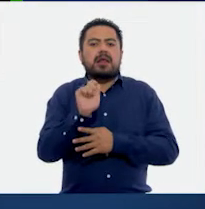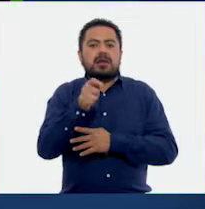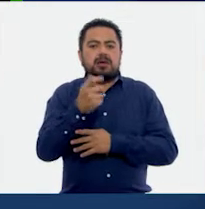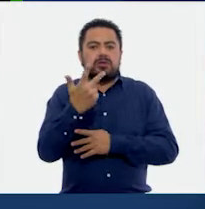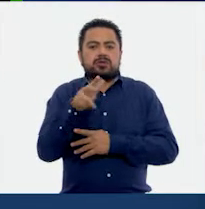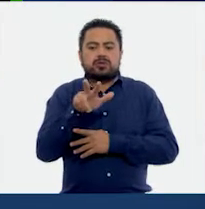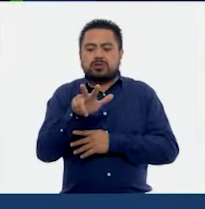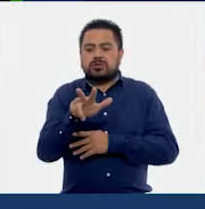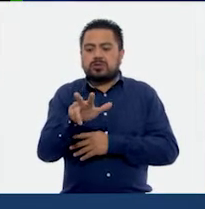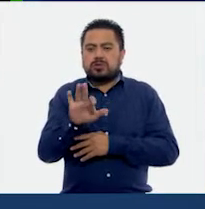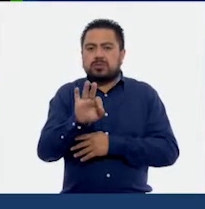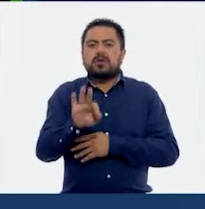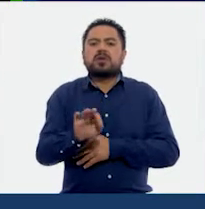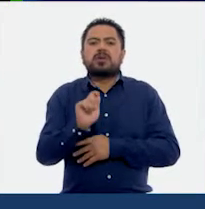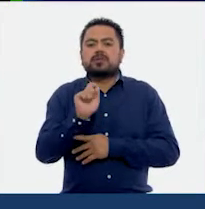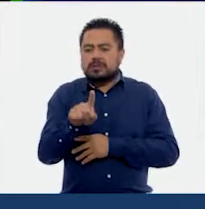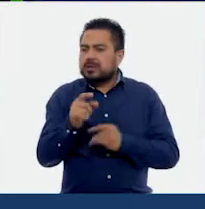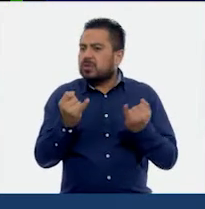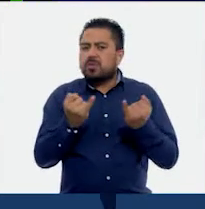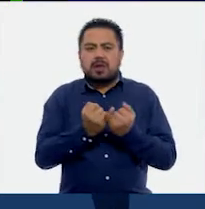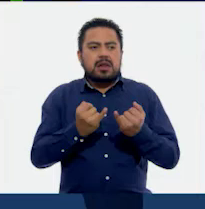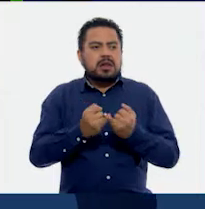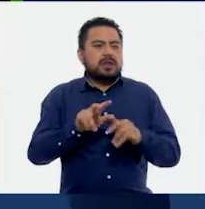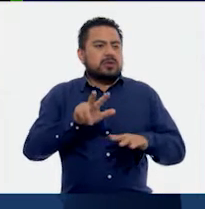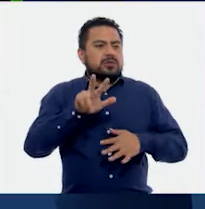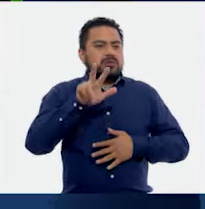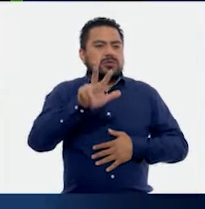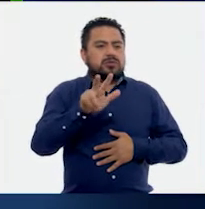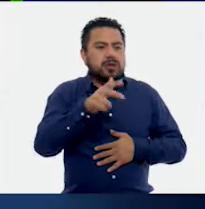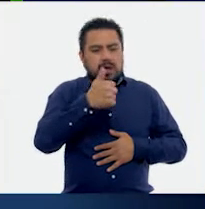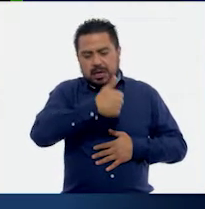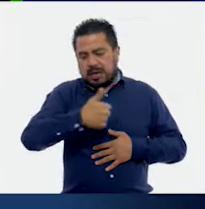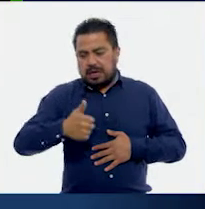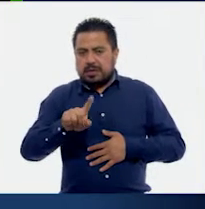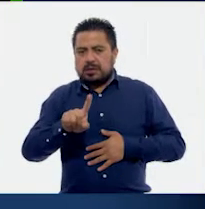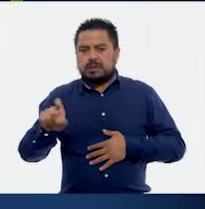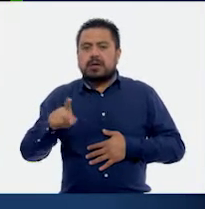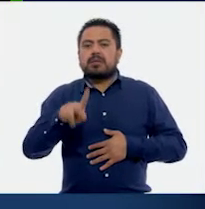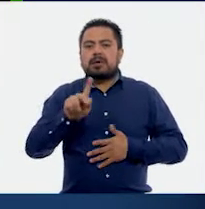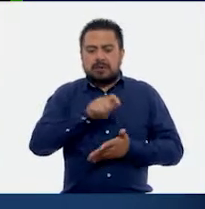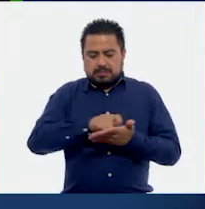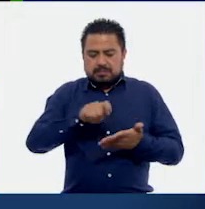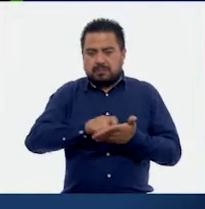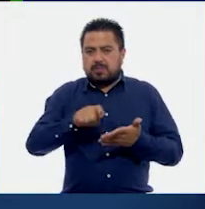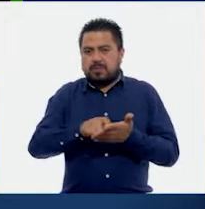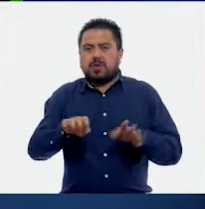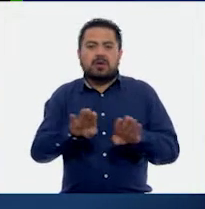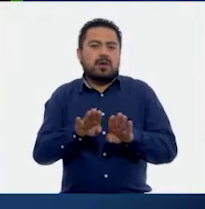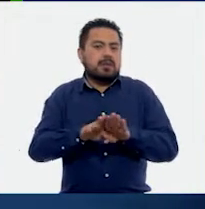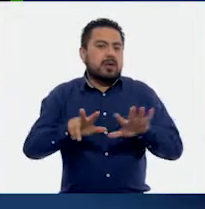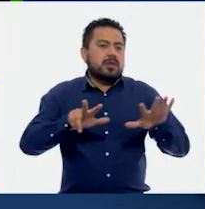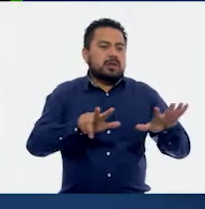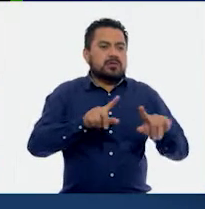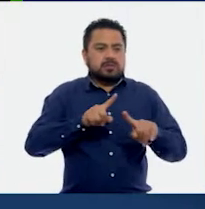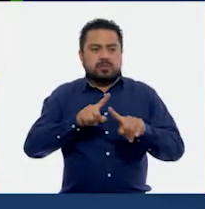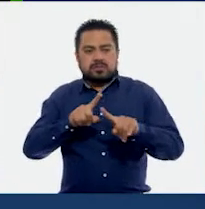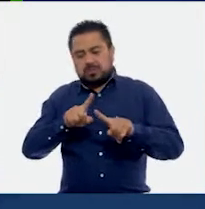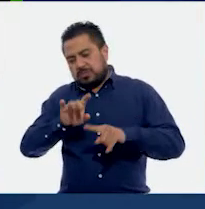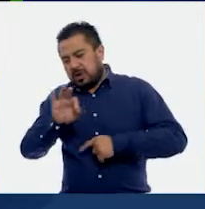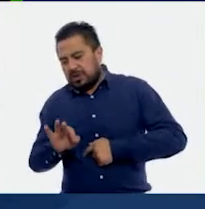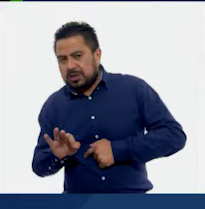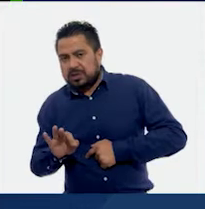18% es lo mismo que 18 por cada 100, pero lo escribimos como 18 por ciento.